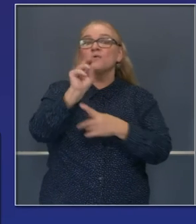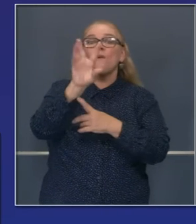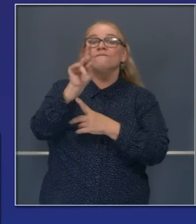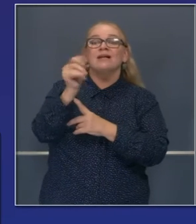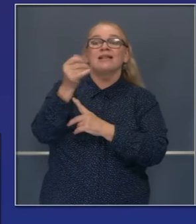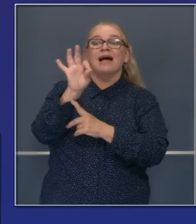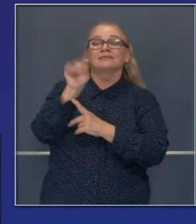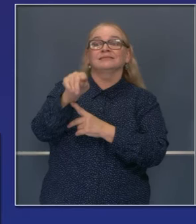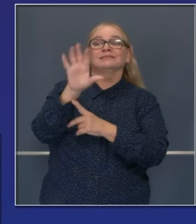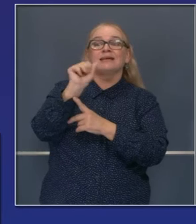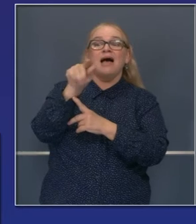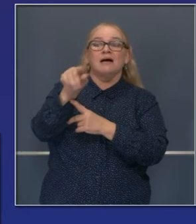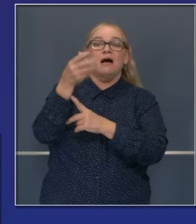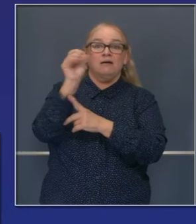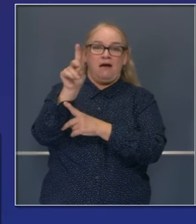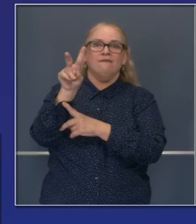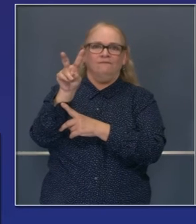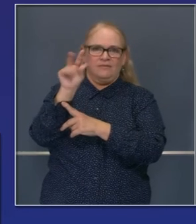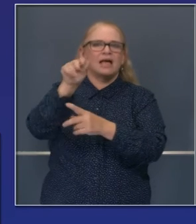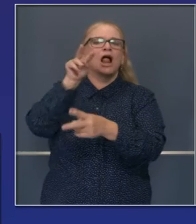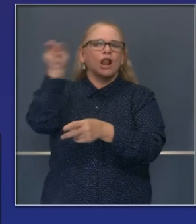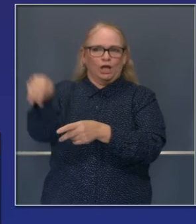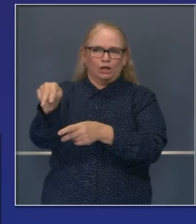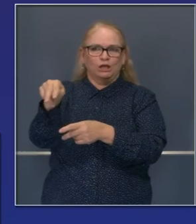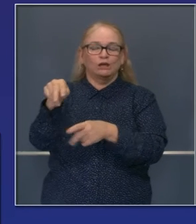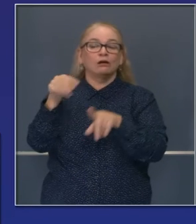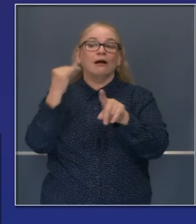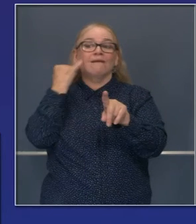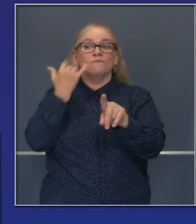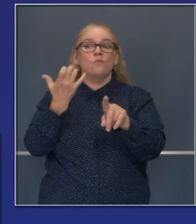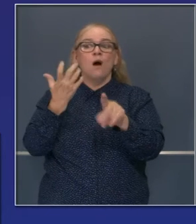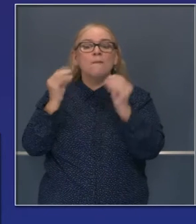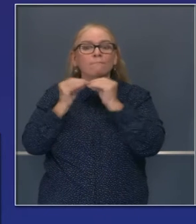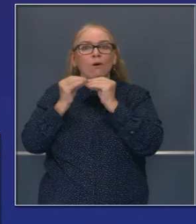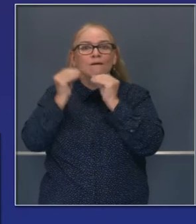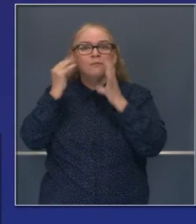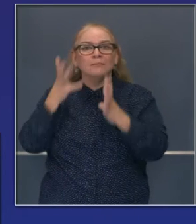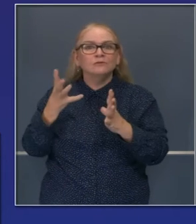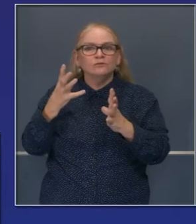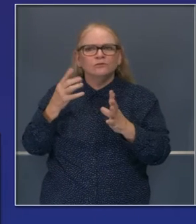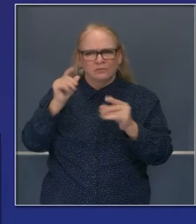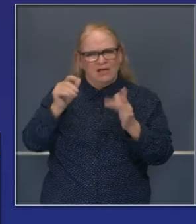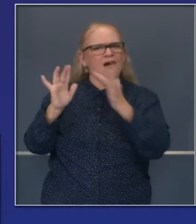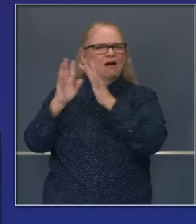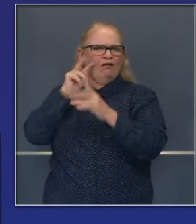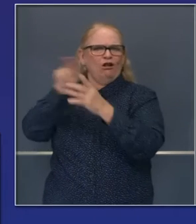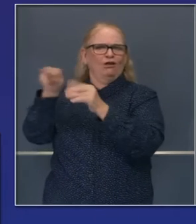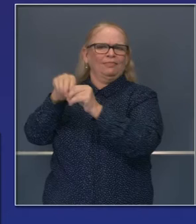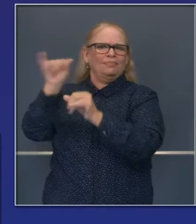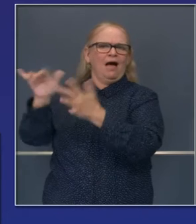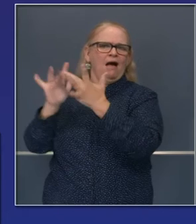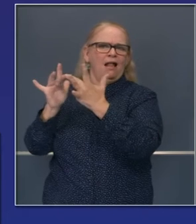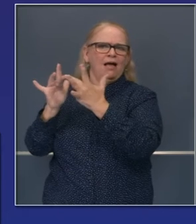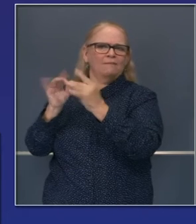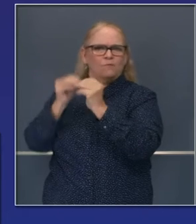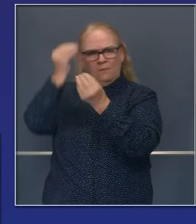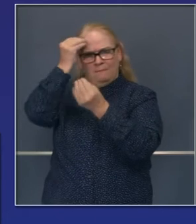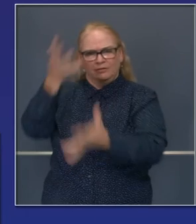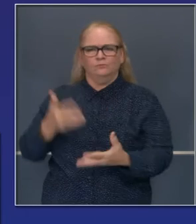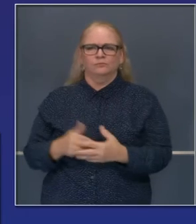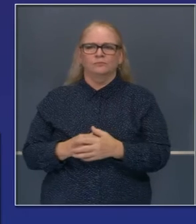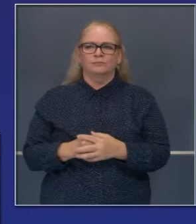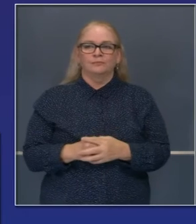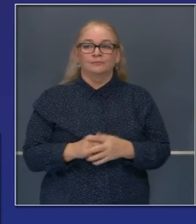pueden ver también información sobre las elecciones. Ahí les proporcionamos toda la información que usted pueda necesitar en estas actualizaciones.